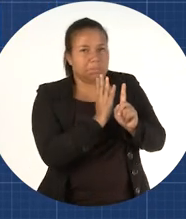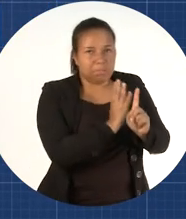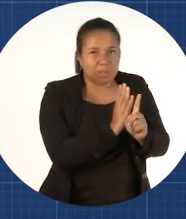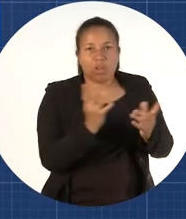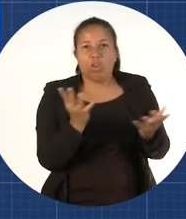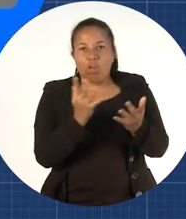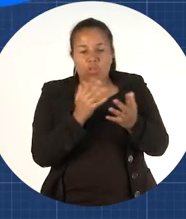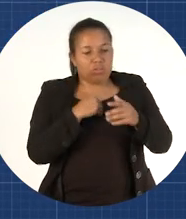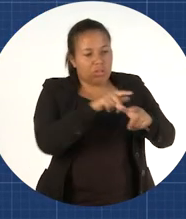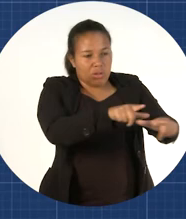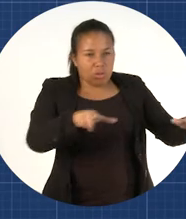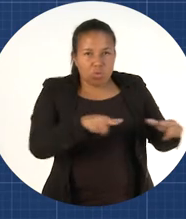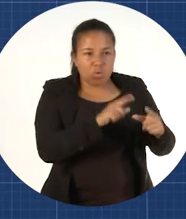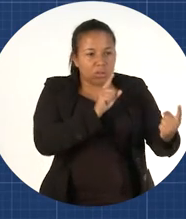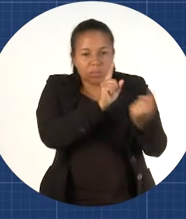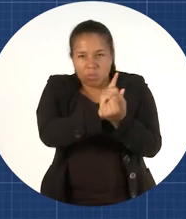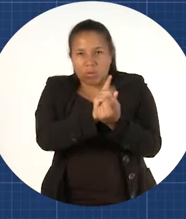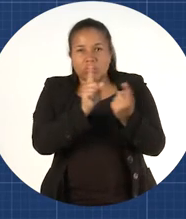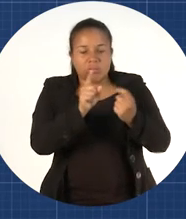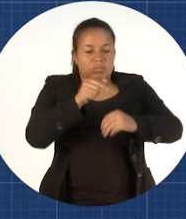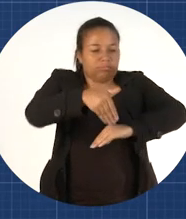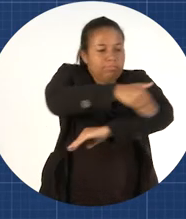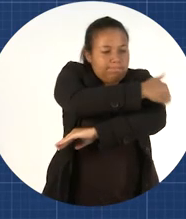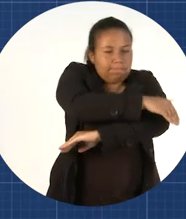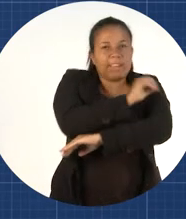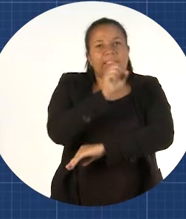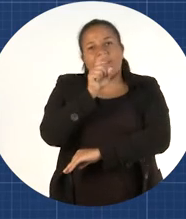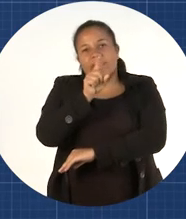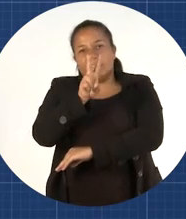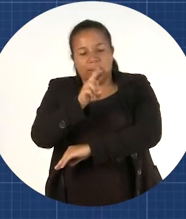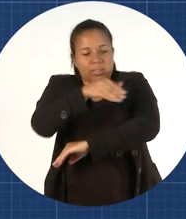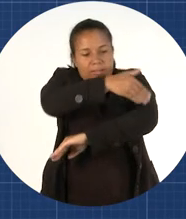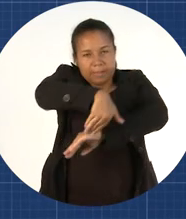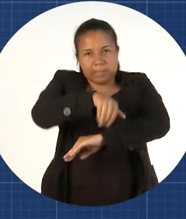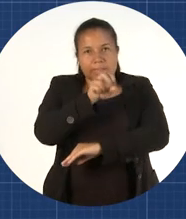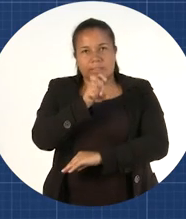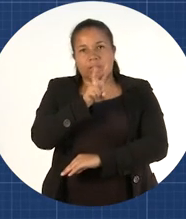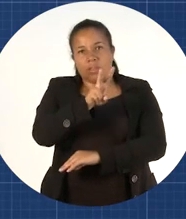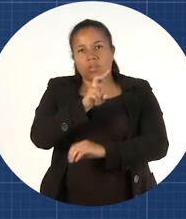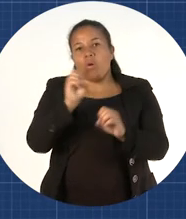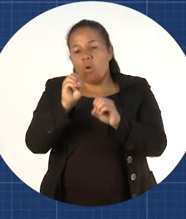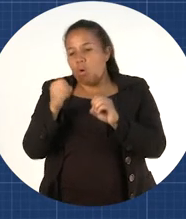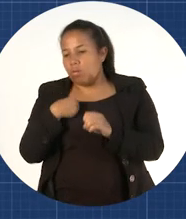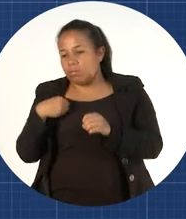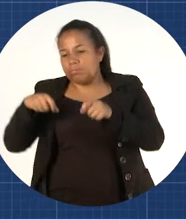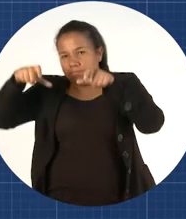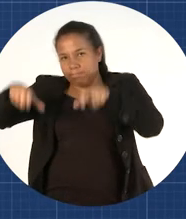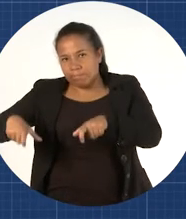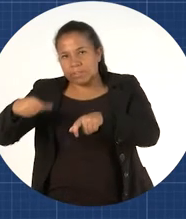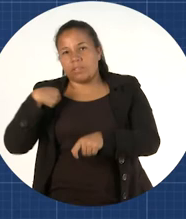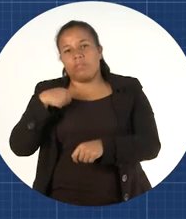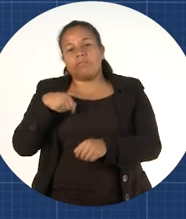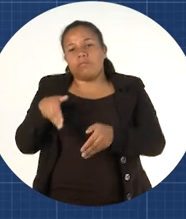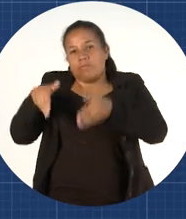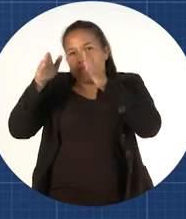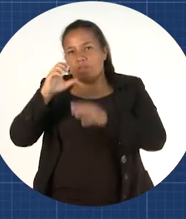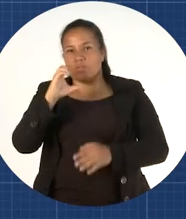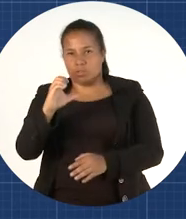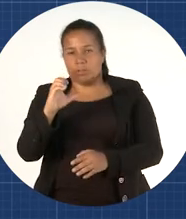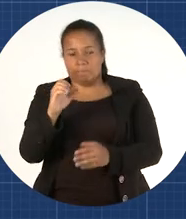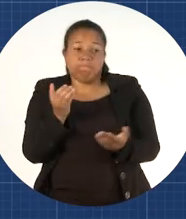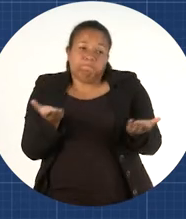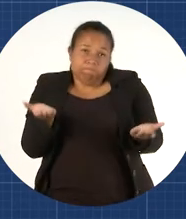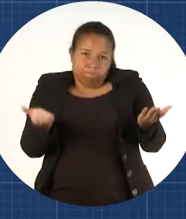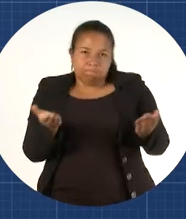indicarán los puntos de encuentro sobre la carrera 13 con calle 72 o las canchas del edificio según sea el caso